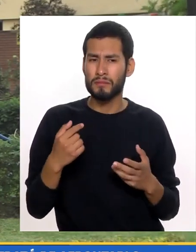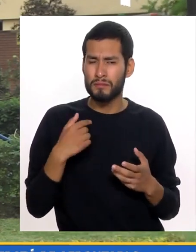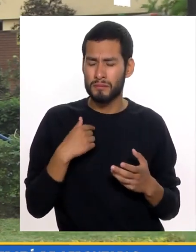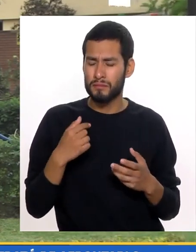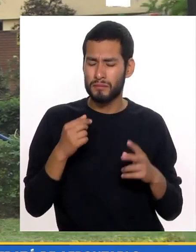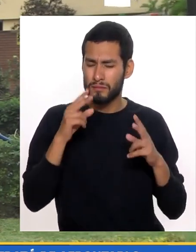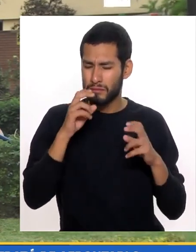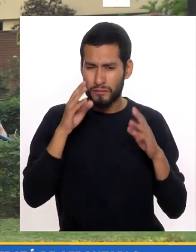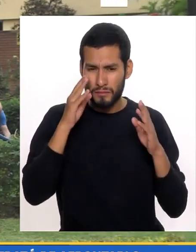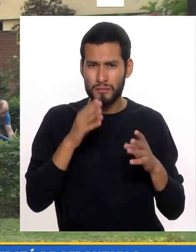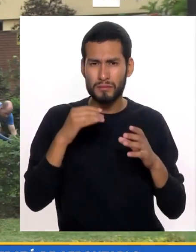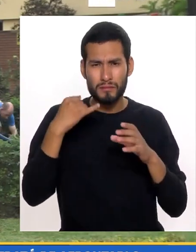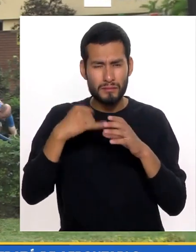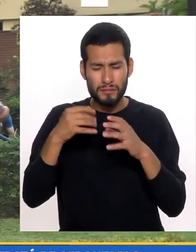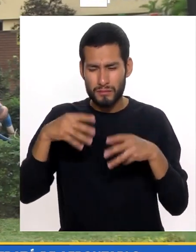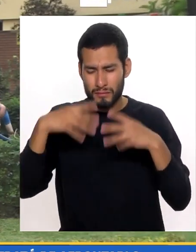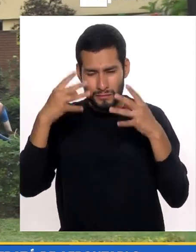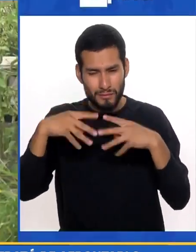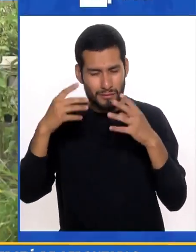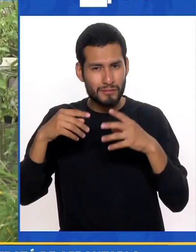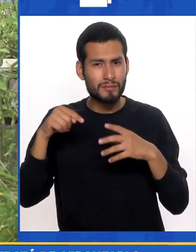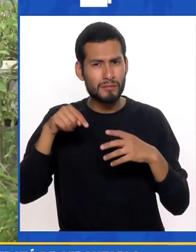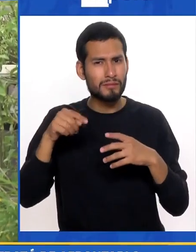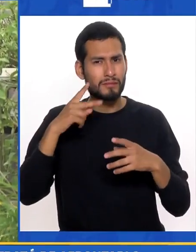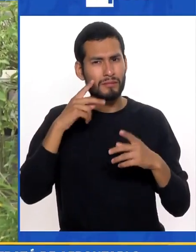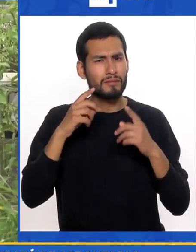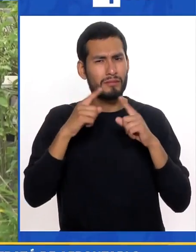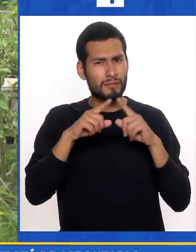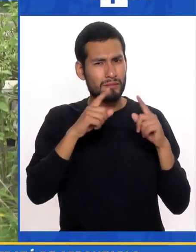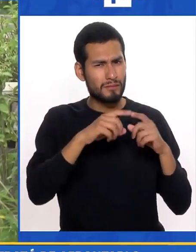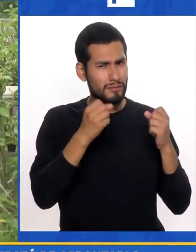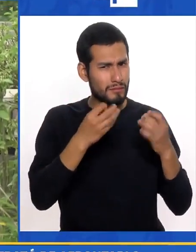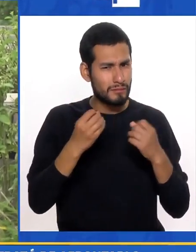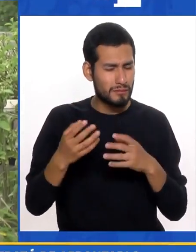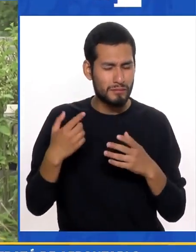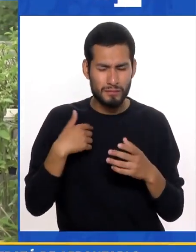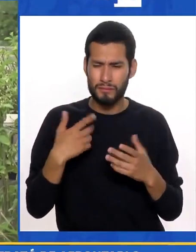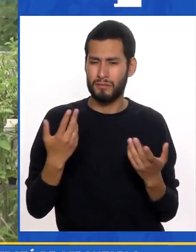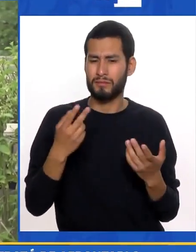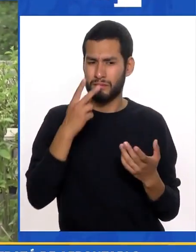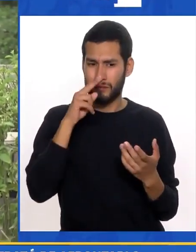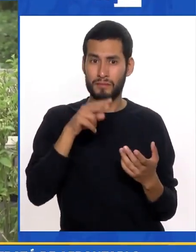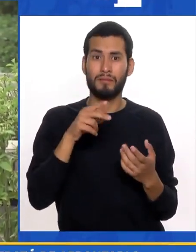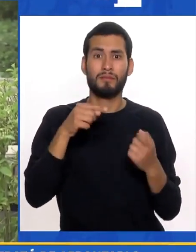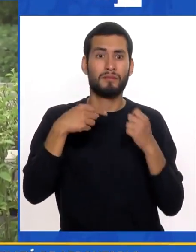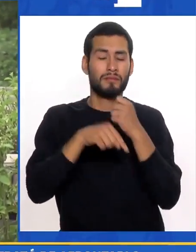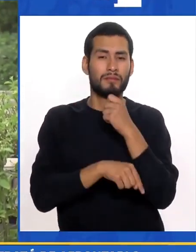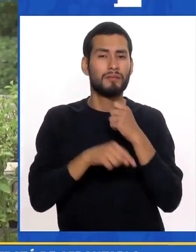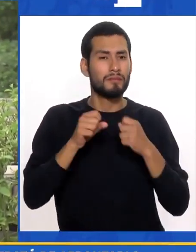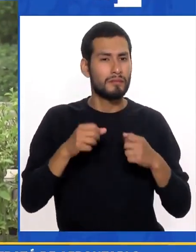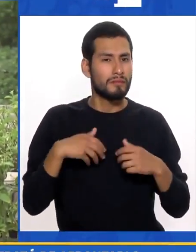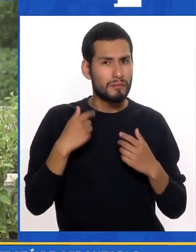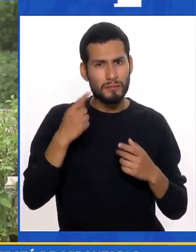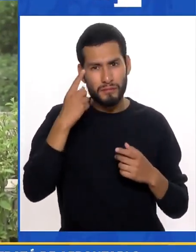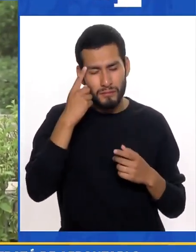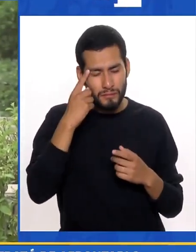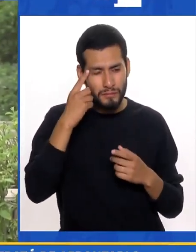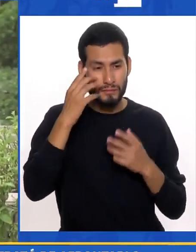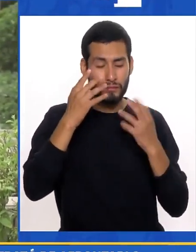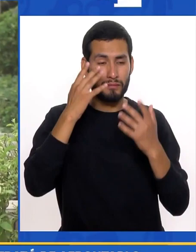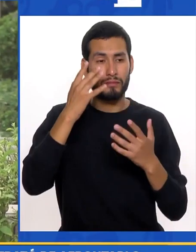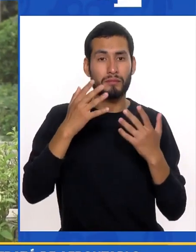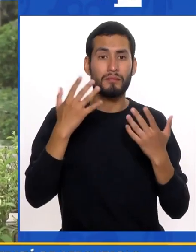Uno busca mucho En internet En google Y ves muchos casos Y uno siempre Ve los casos Más graves Para poder